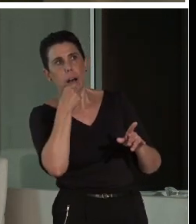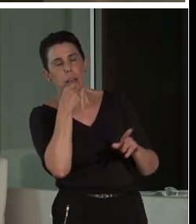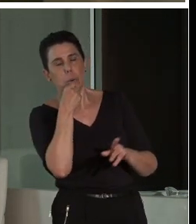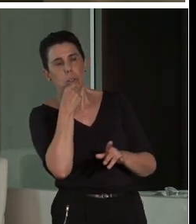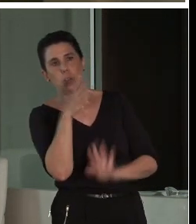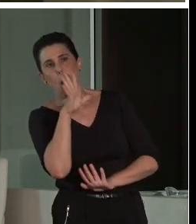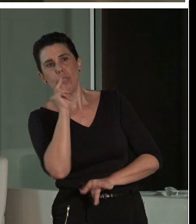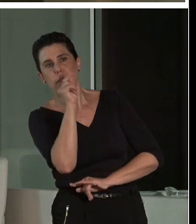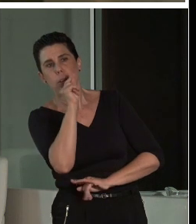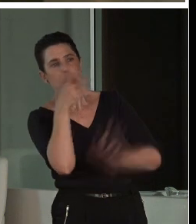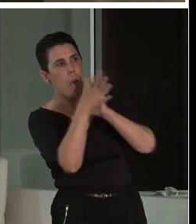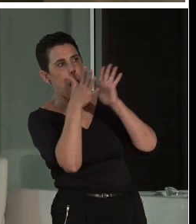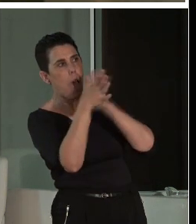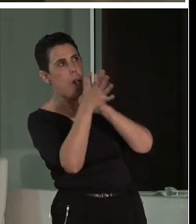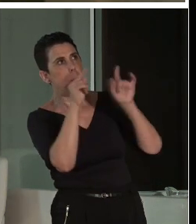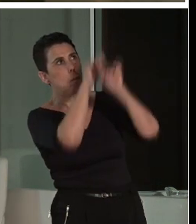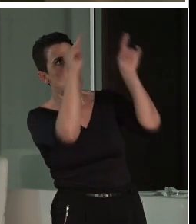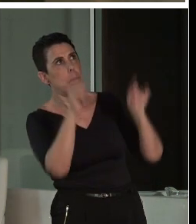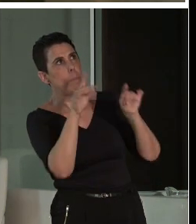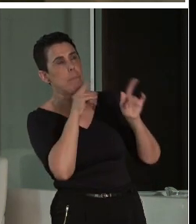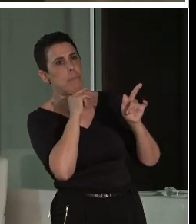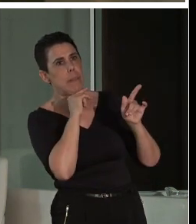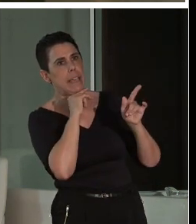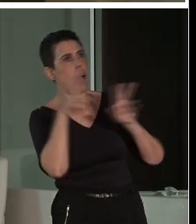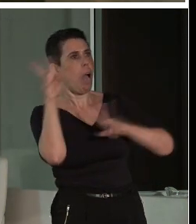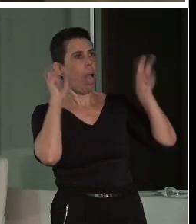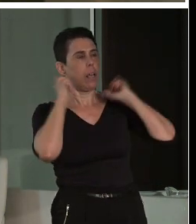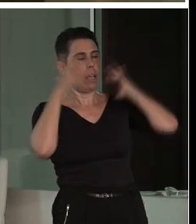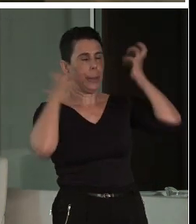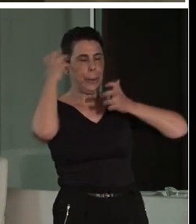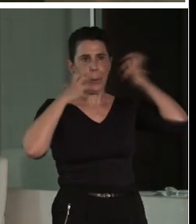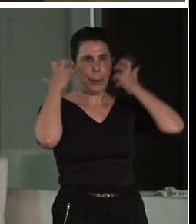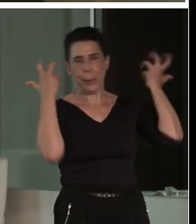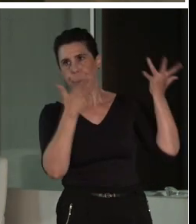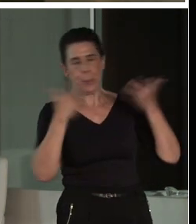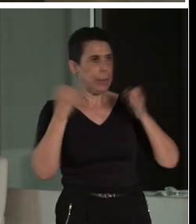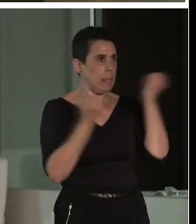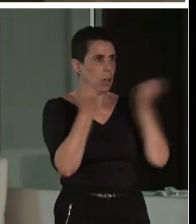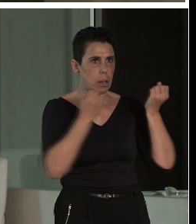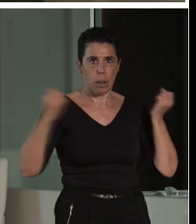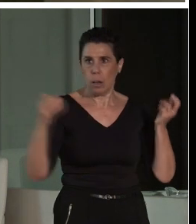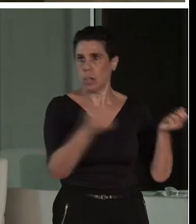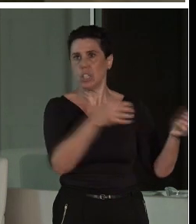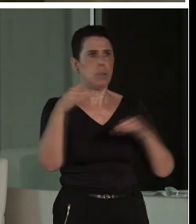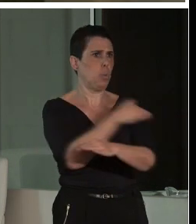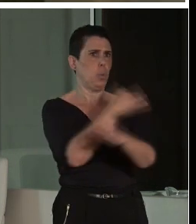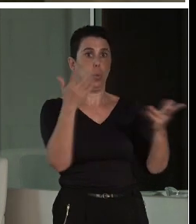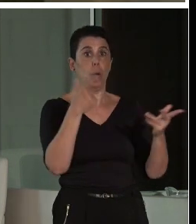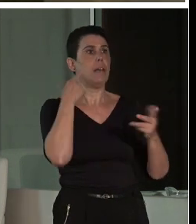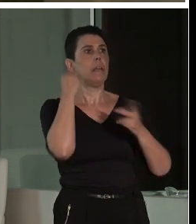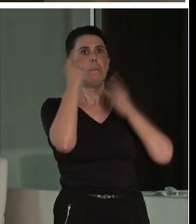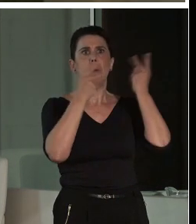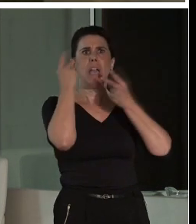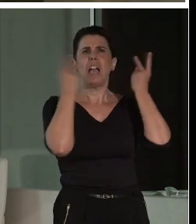cinco minutos, con contaminación acústica, los coches pasando por allí, con contaminación visual,